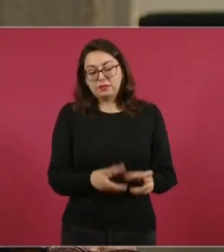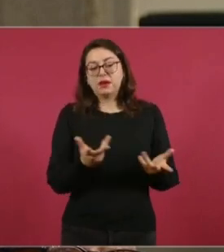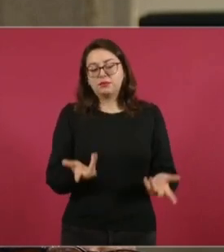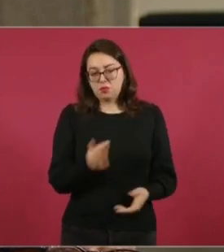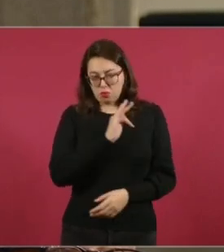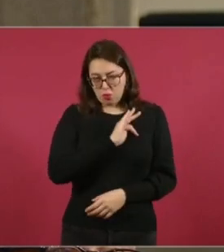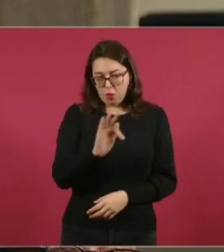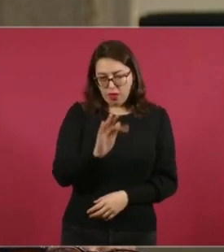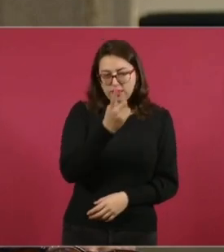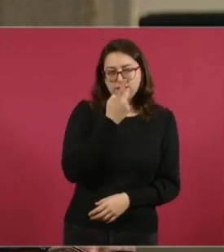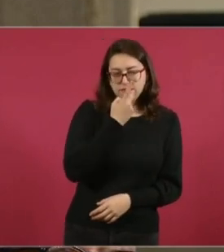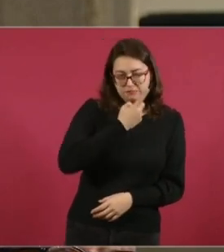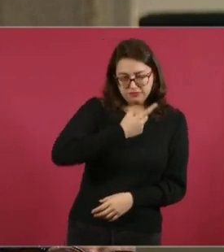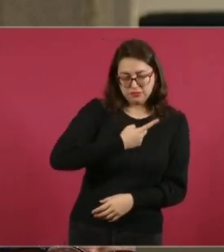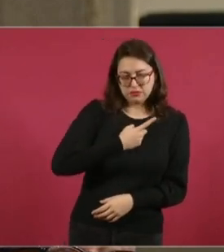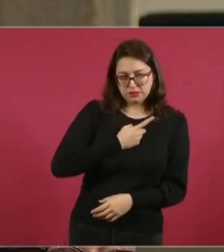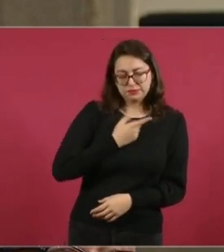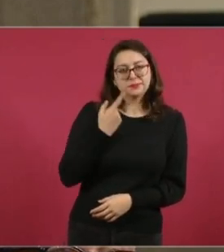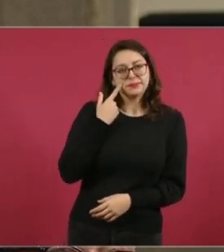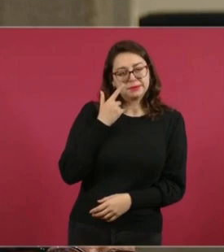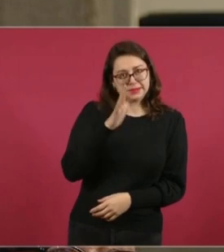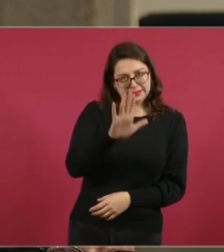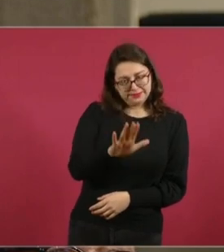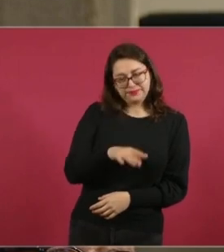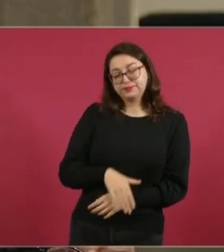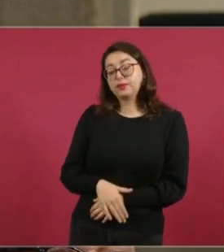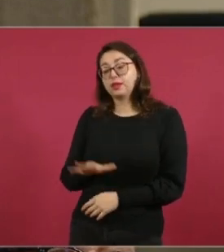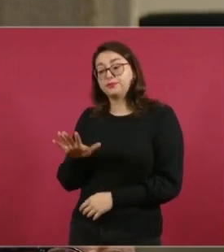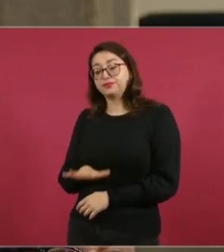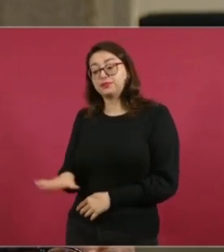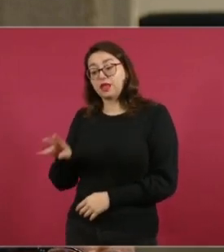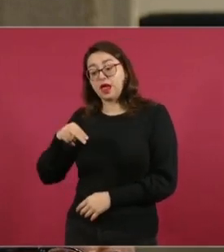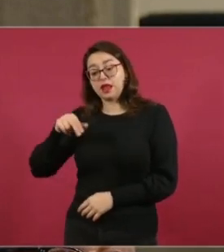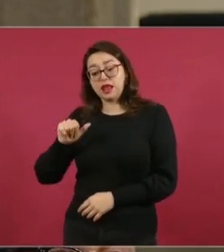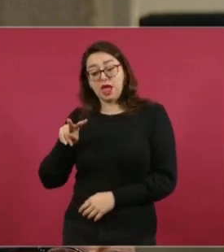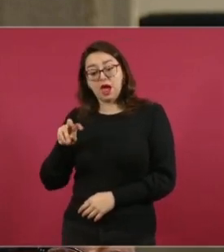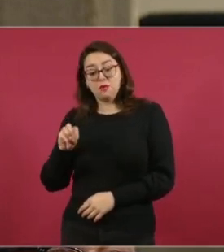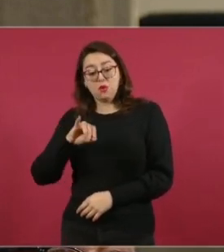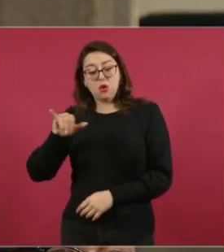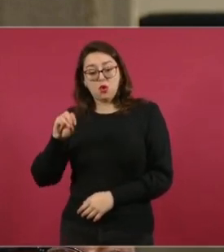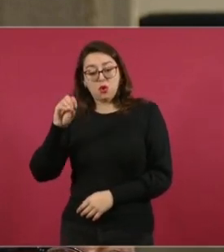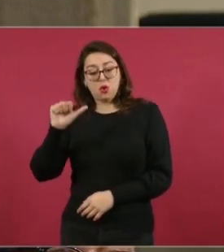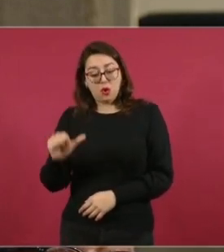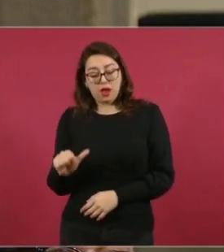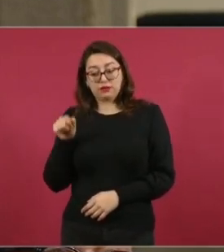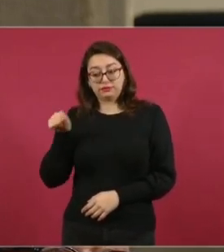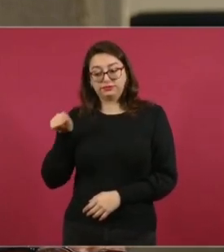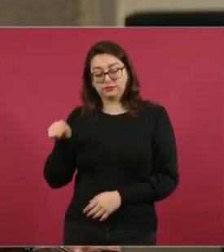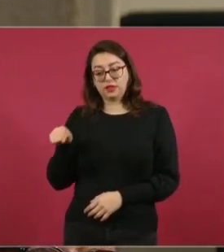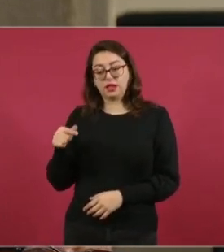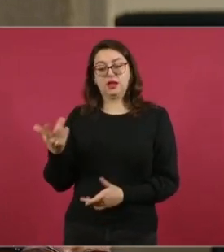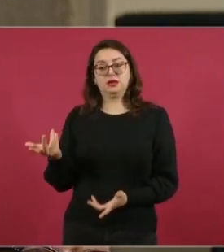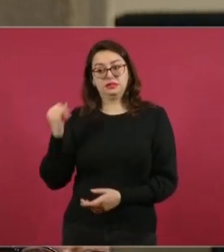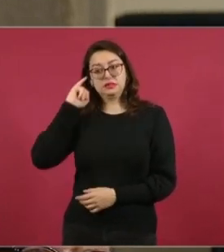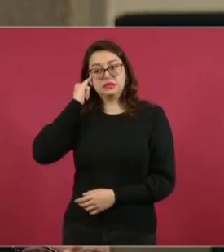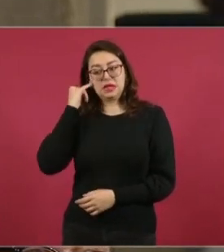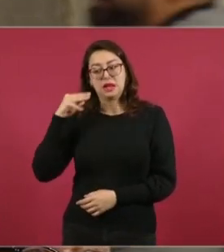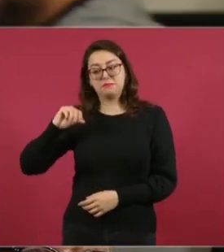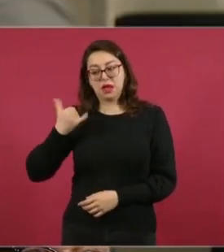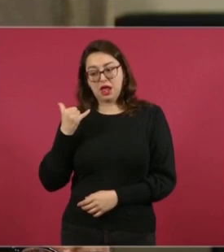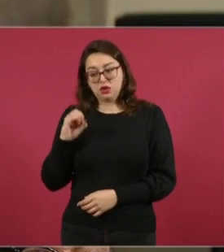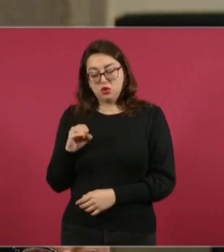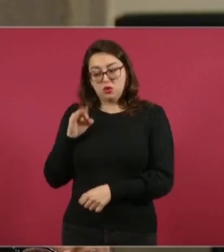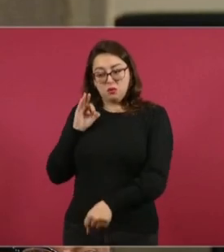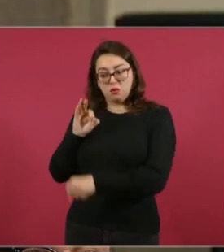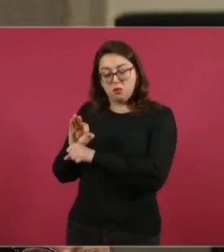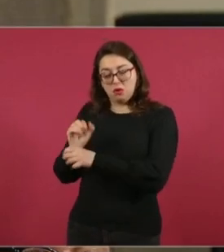Mire, en Navajo se comprometió el Plan de Justicia para la Nación Mayo y, sin embargo, sé que ha habido